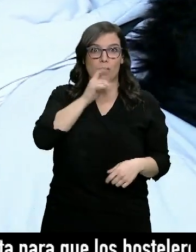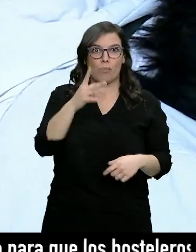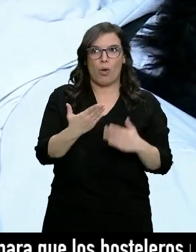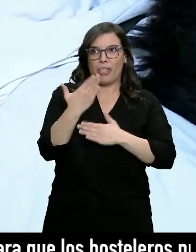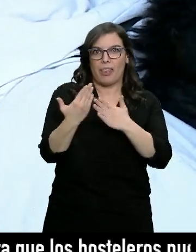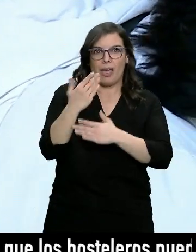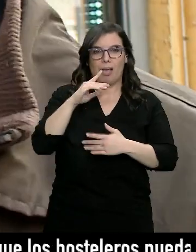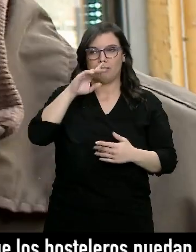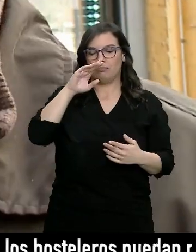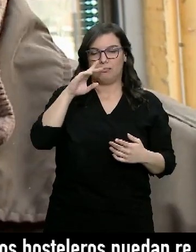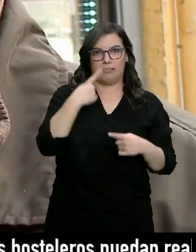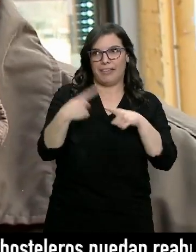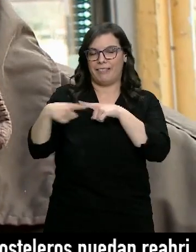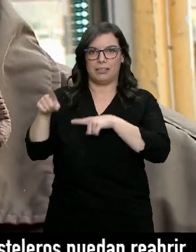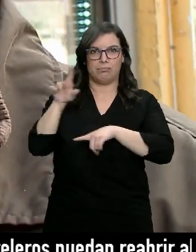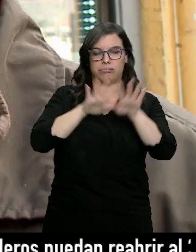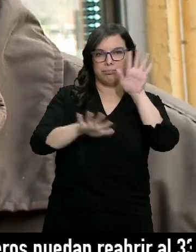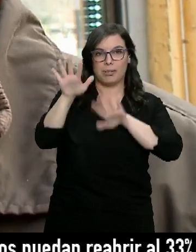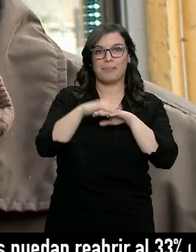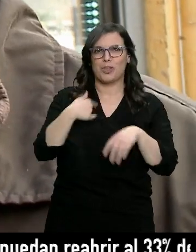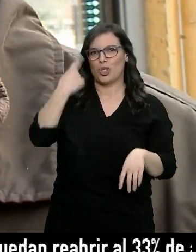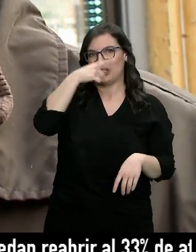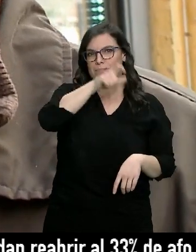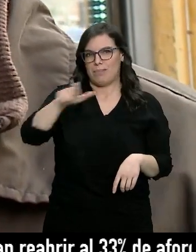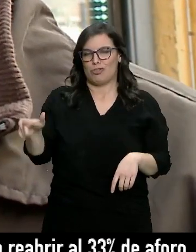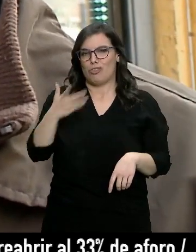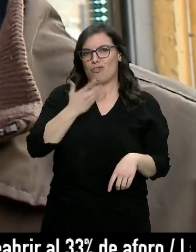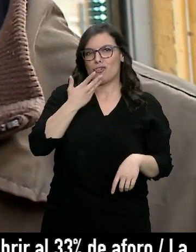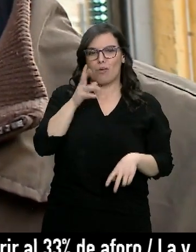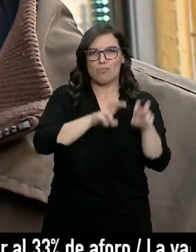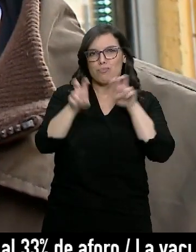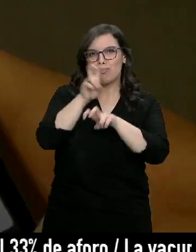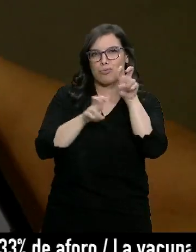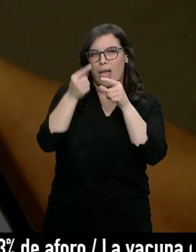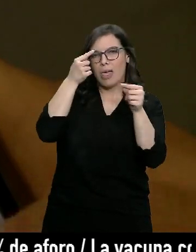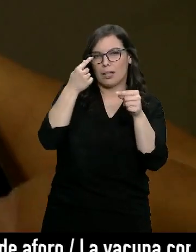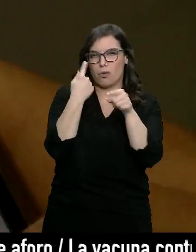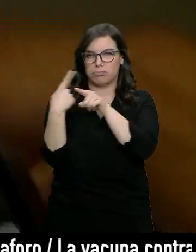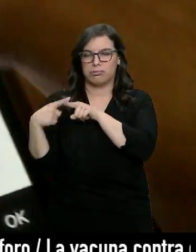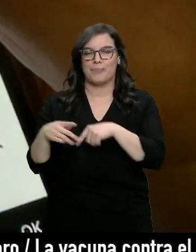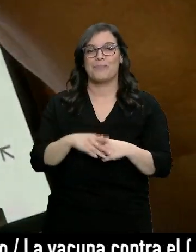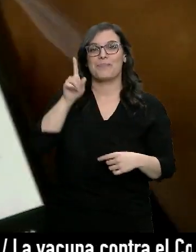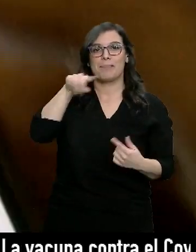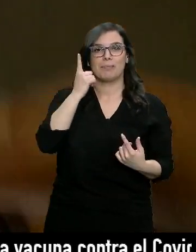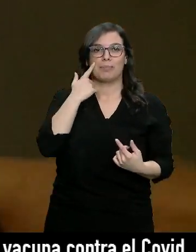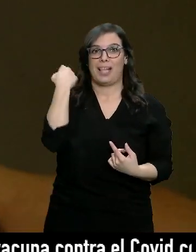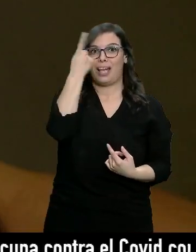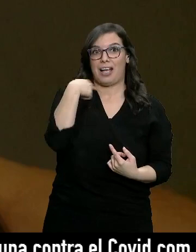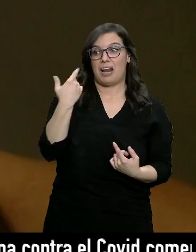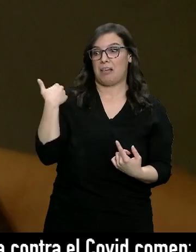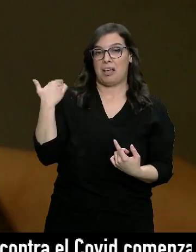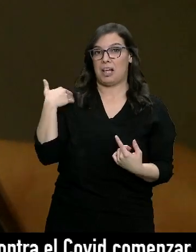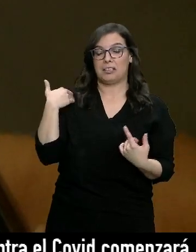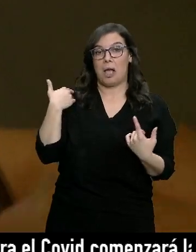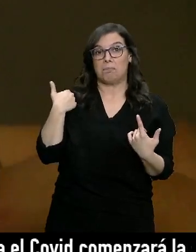día te dicen una cosa diferente. Sí que conozco gente que está todo el día buscando esos tipos de datos. También han aparecido rostros que hasta hace unos